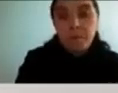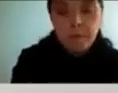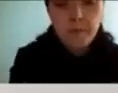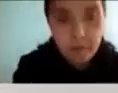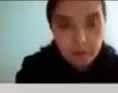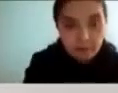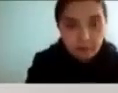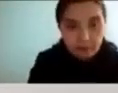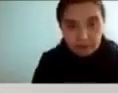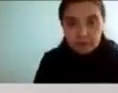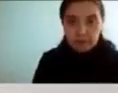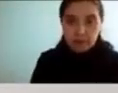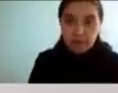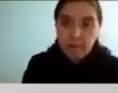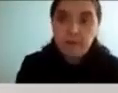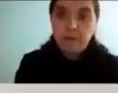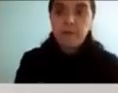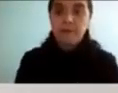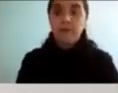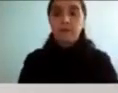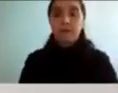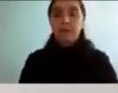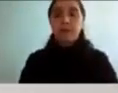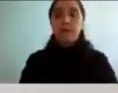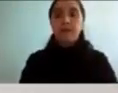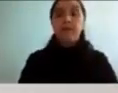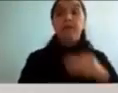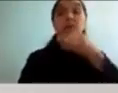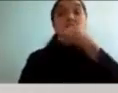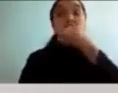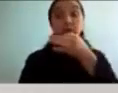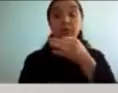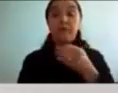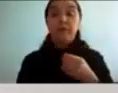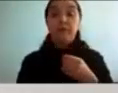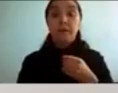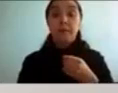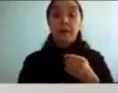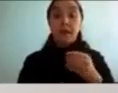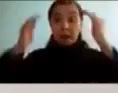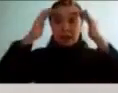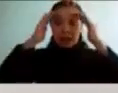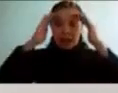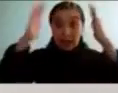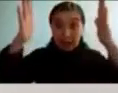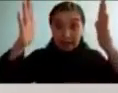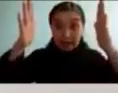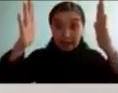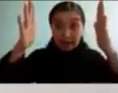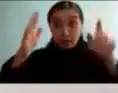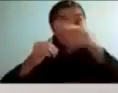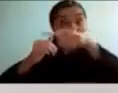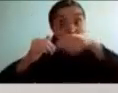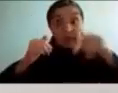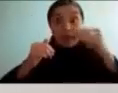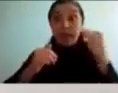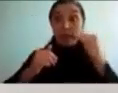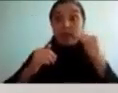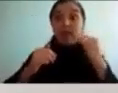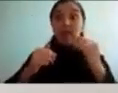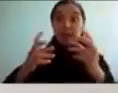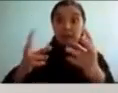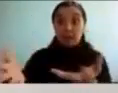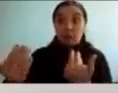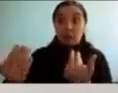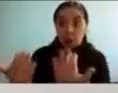como he dicho antes para conseguir despertar la atención en estos niños el estímulo tiene que ser lo suficientemente potente